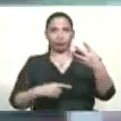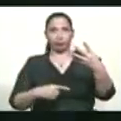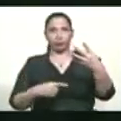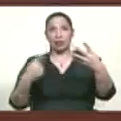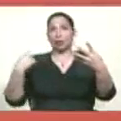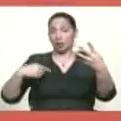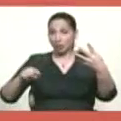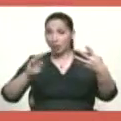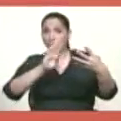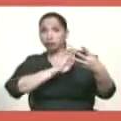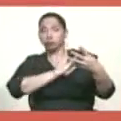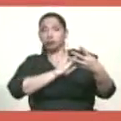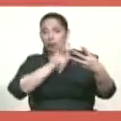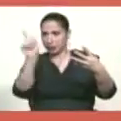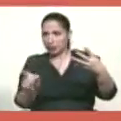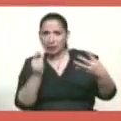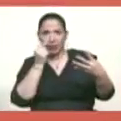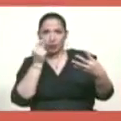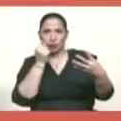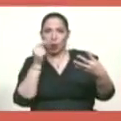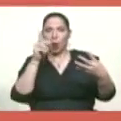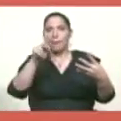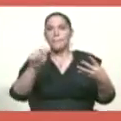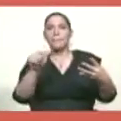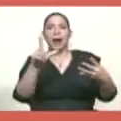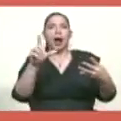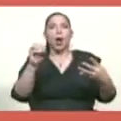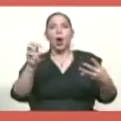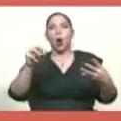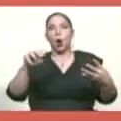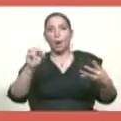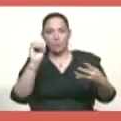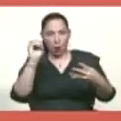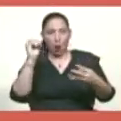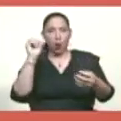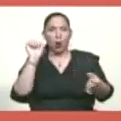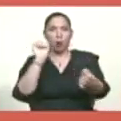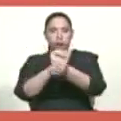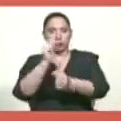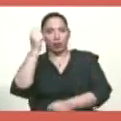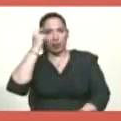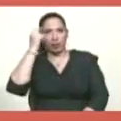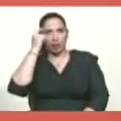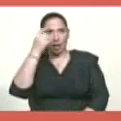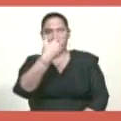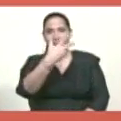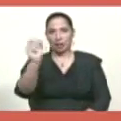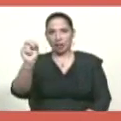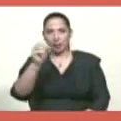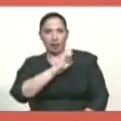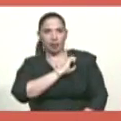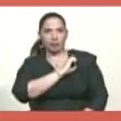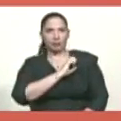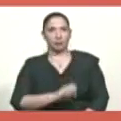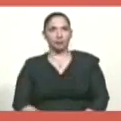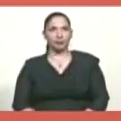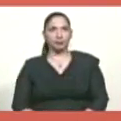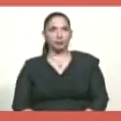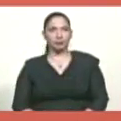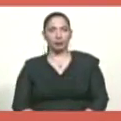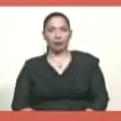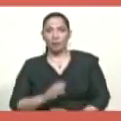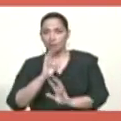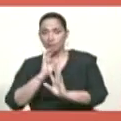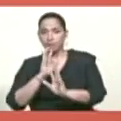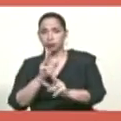tenía el señor García Palomo al momento de ser capturado el día 30 de enero. Confiesa